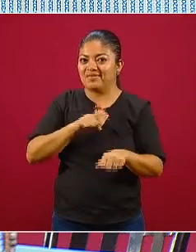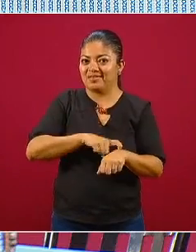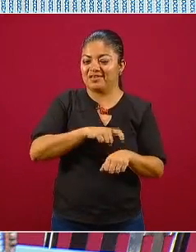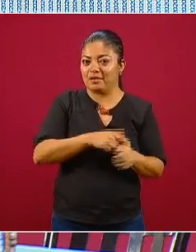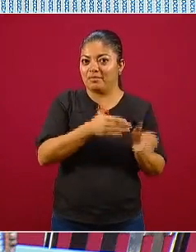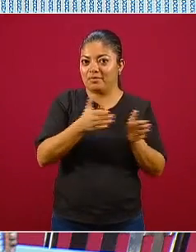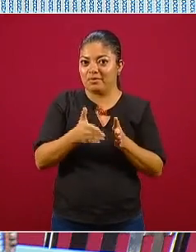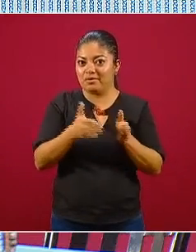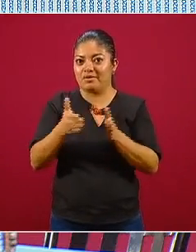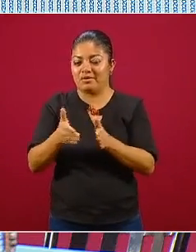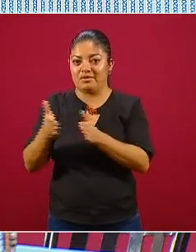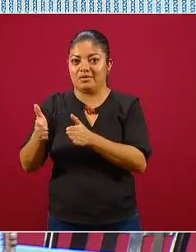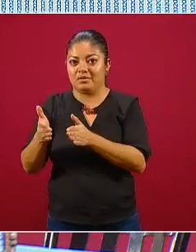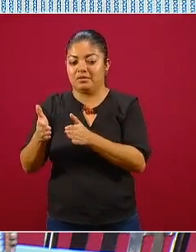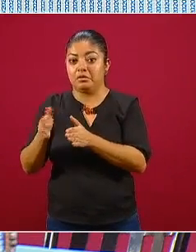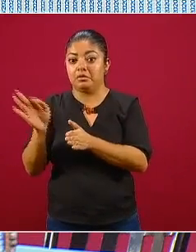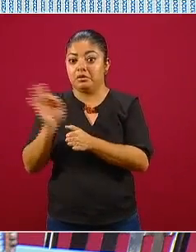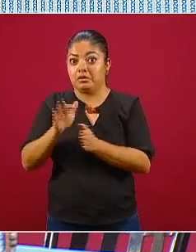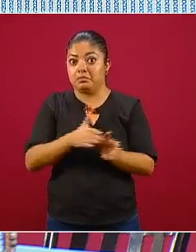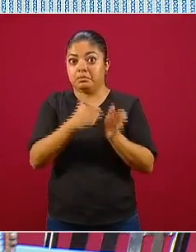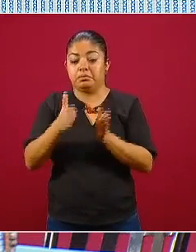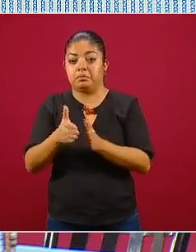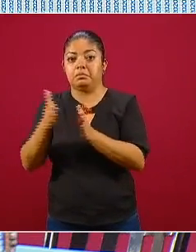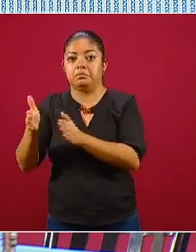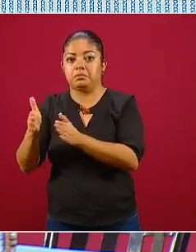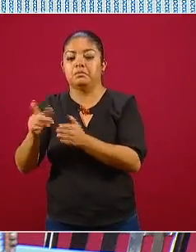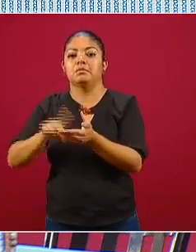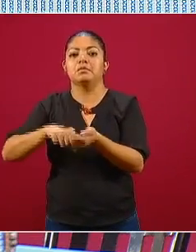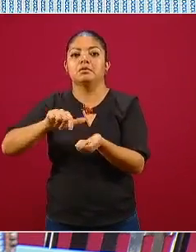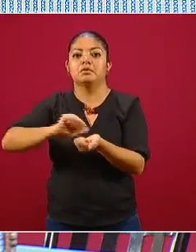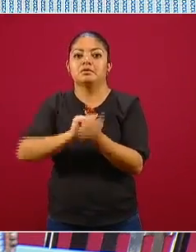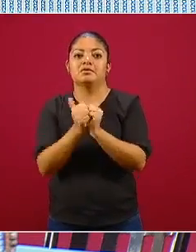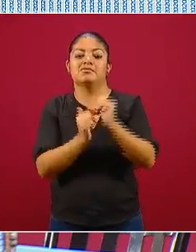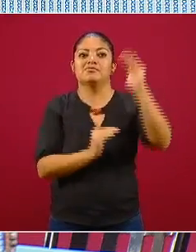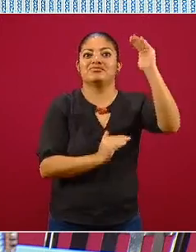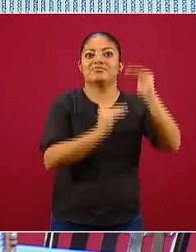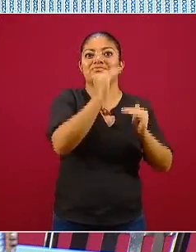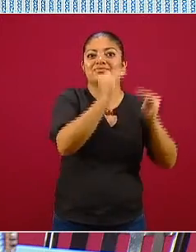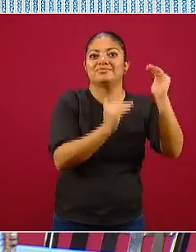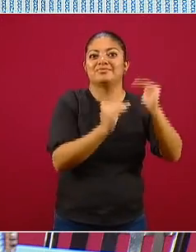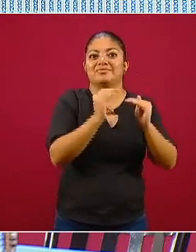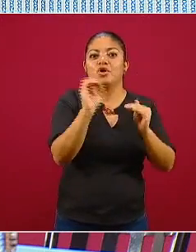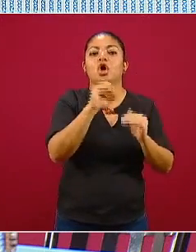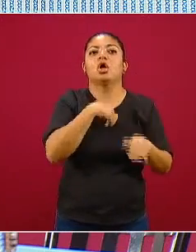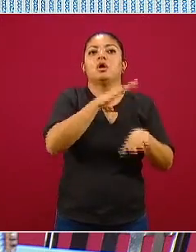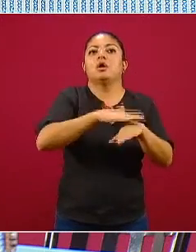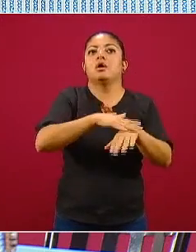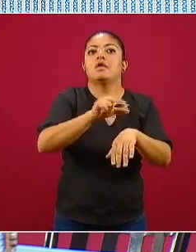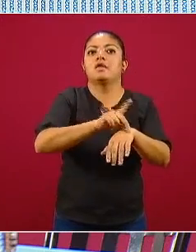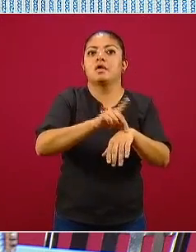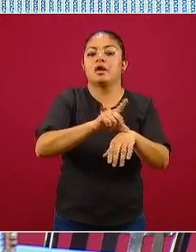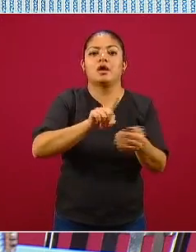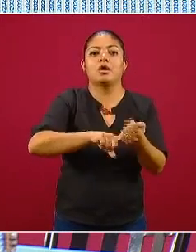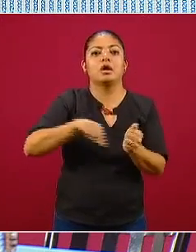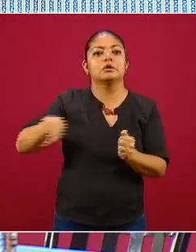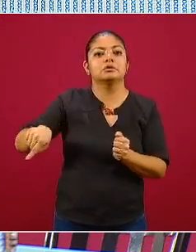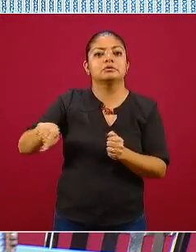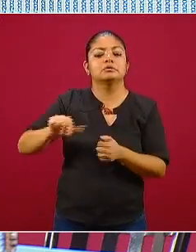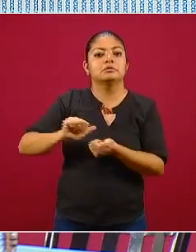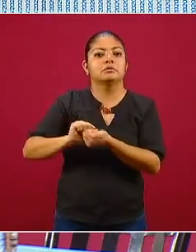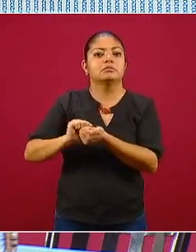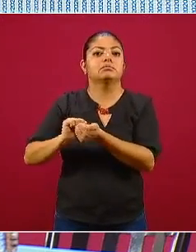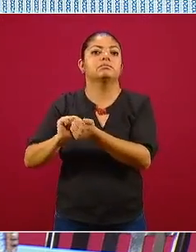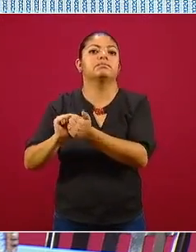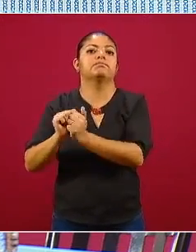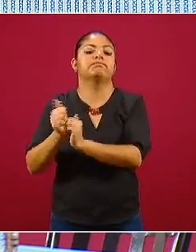retrasa su ocurrencia entonces se dan estas distorsiones. La manera de saber que esto no es un repunte es cuando se